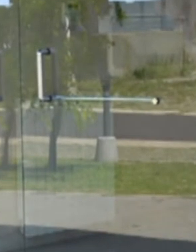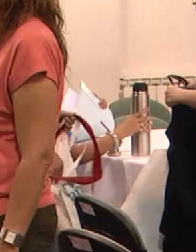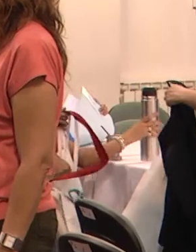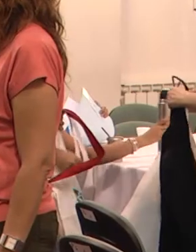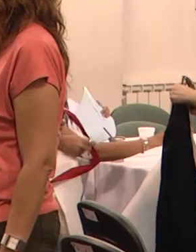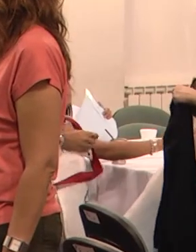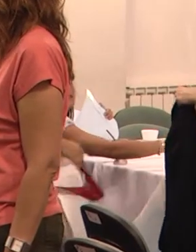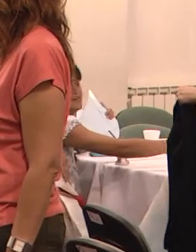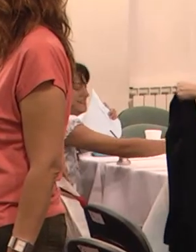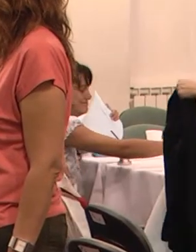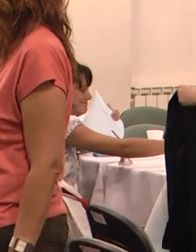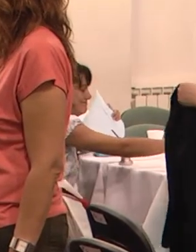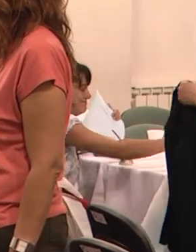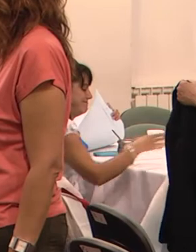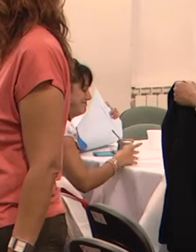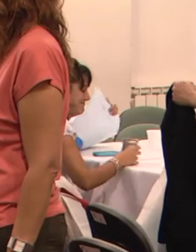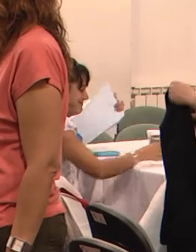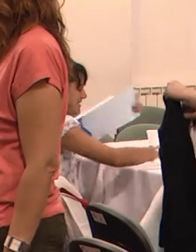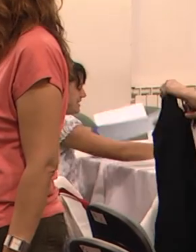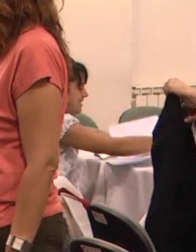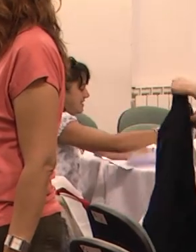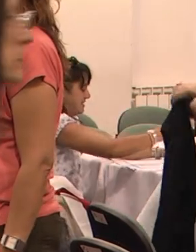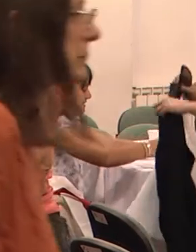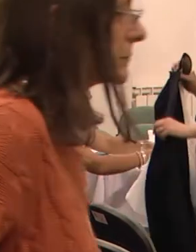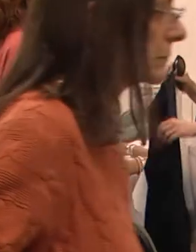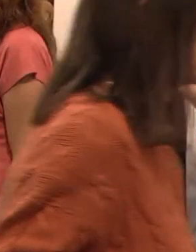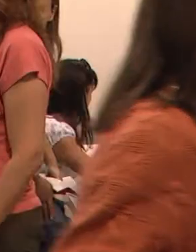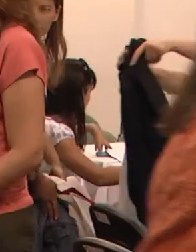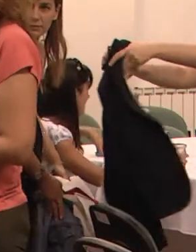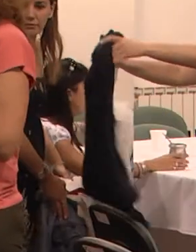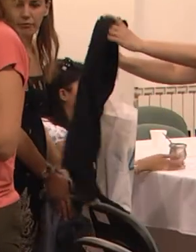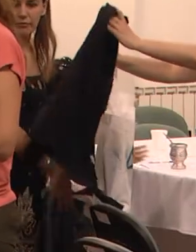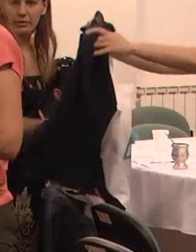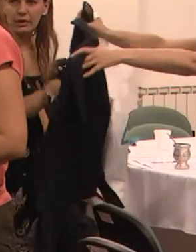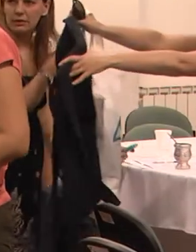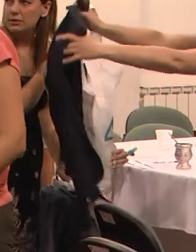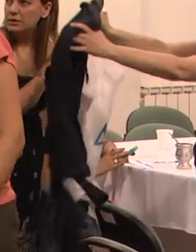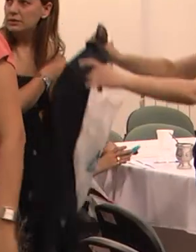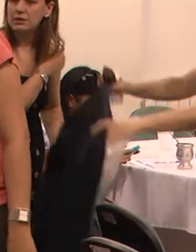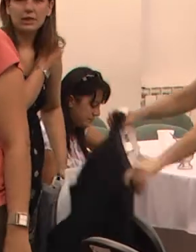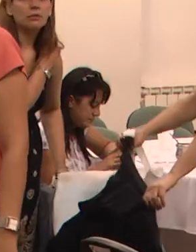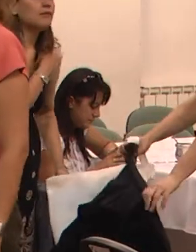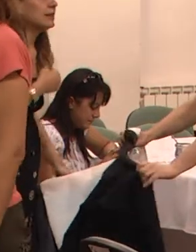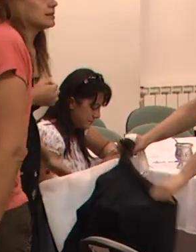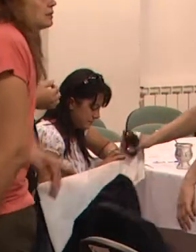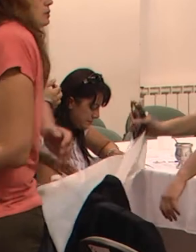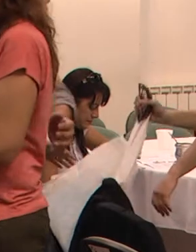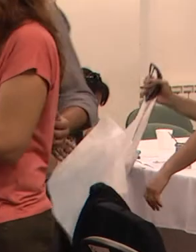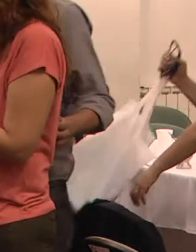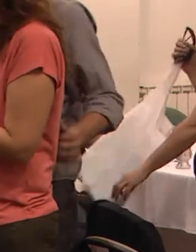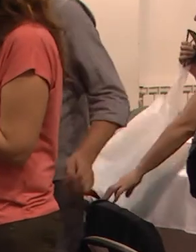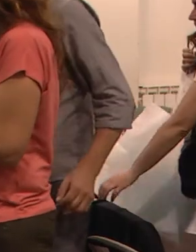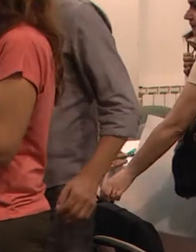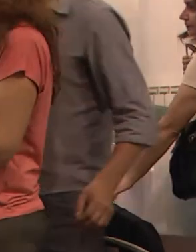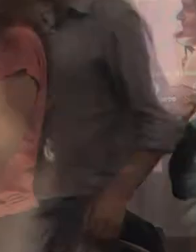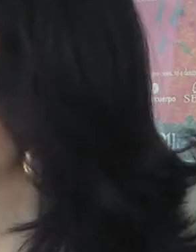Es la tercera reunión interuniversitaria de la Comisión Interuniversitaria de Discapacidad y Derechos